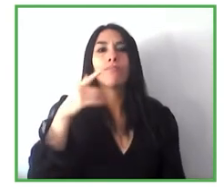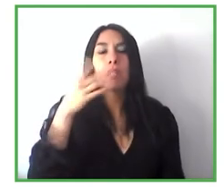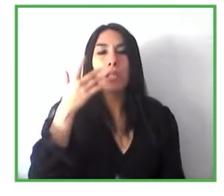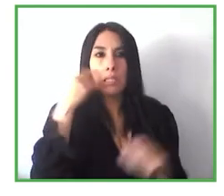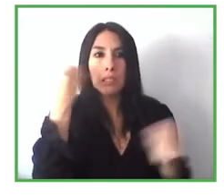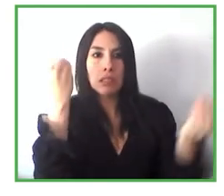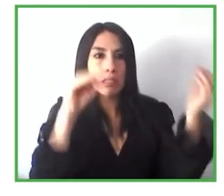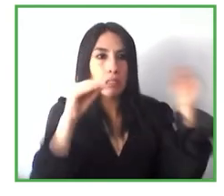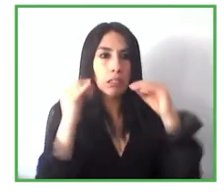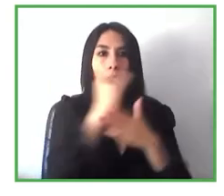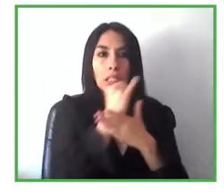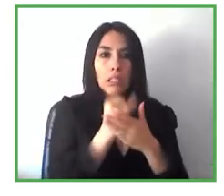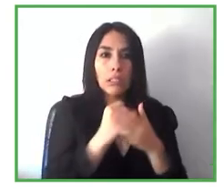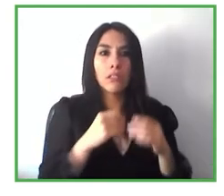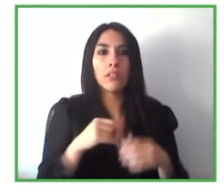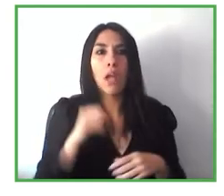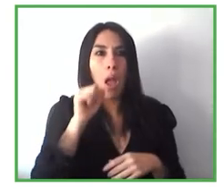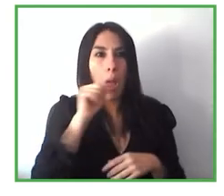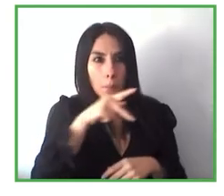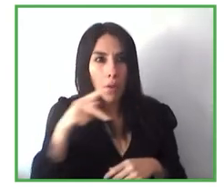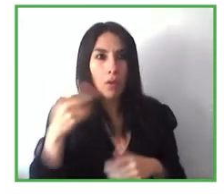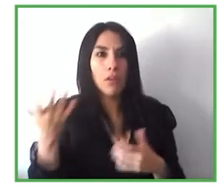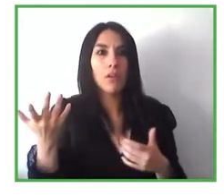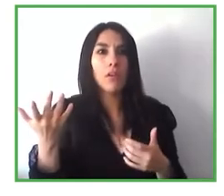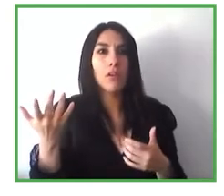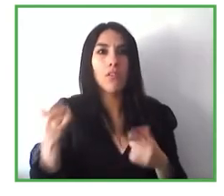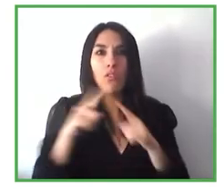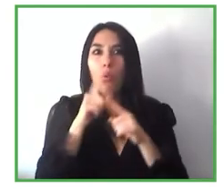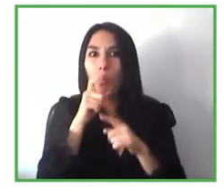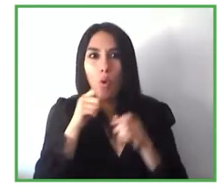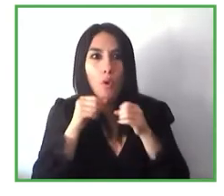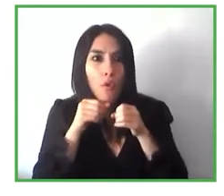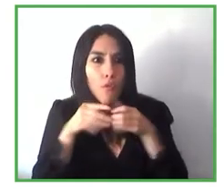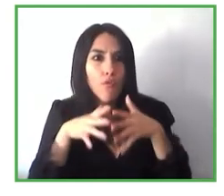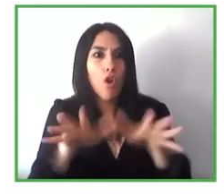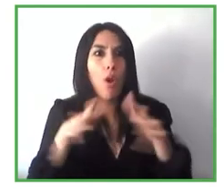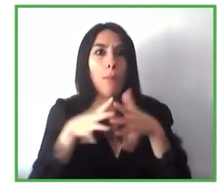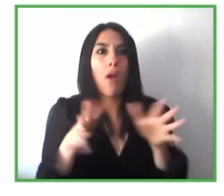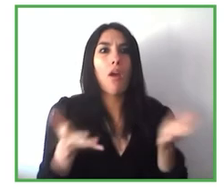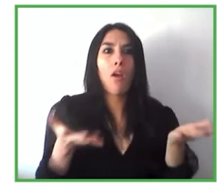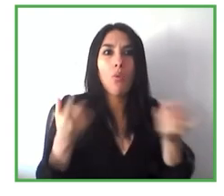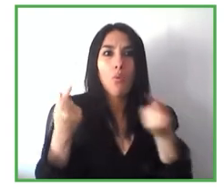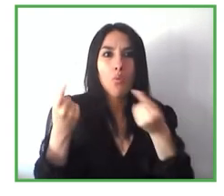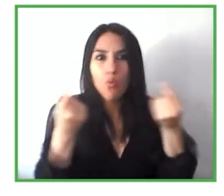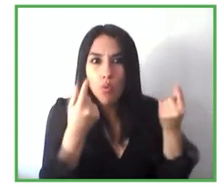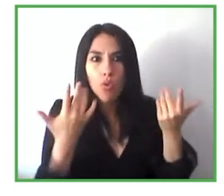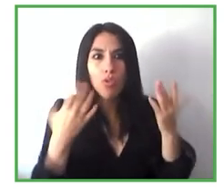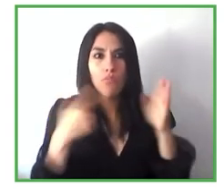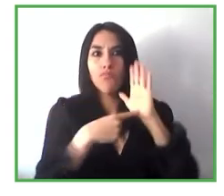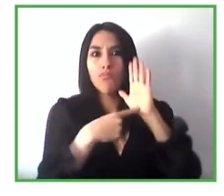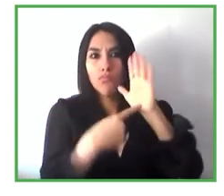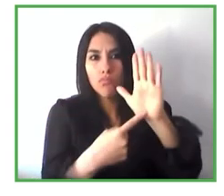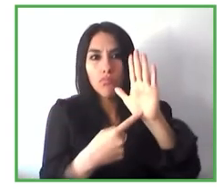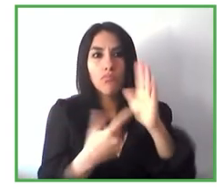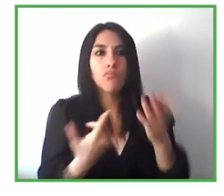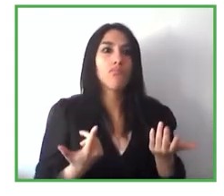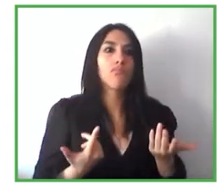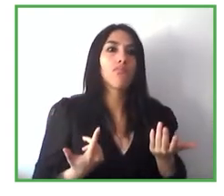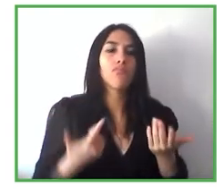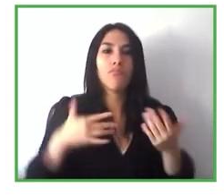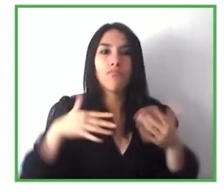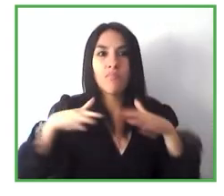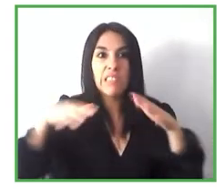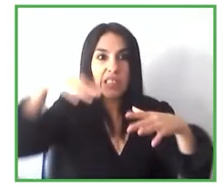obtener datos establecer un sistema para obtener datos en cualquier elemento del interior pero por otro lado también push en cuanto a